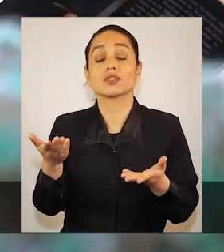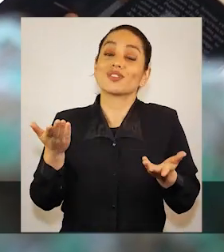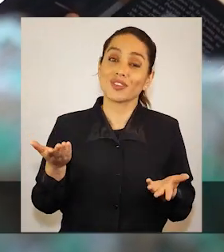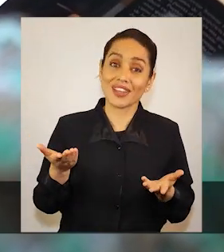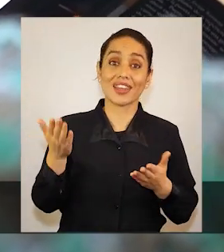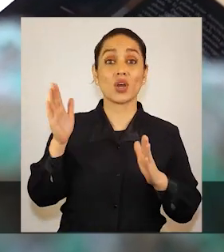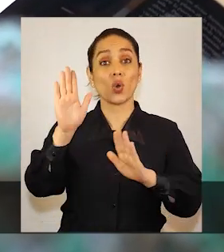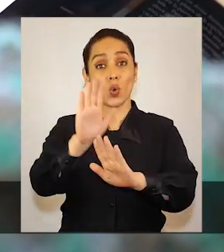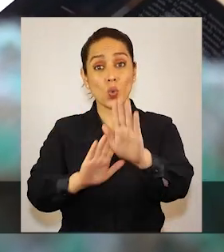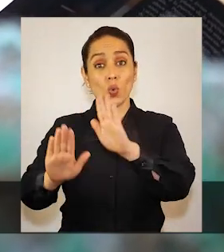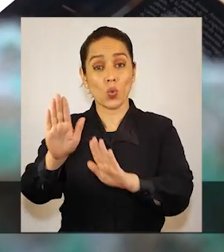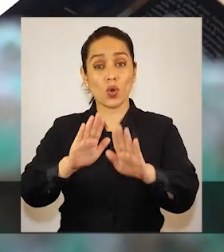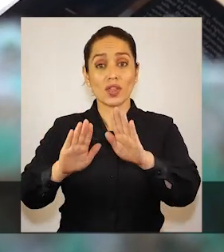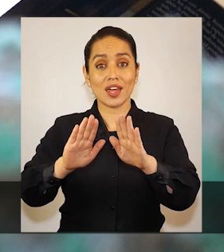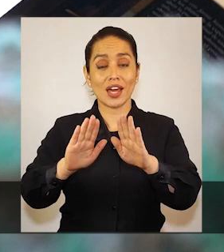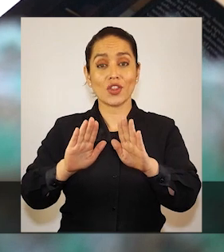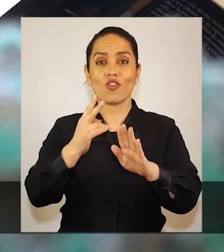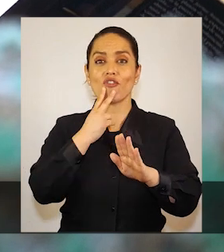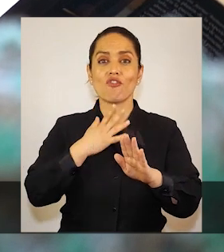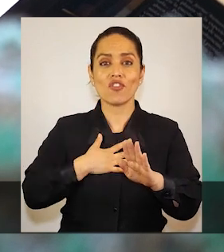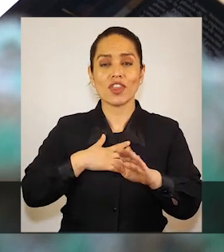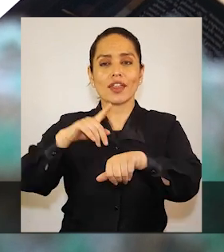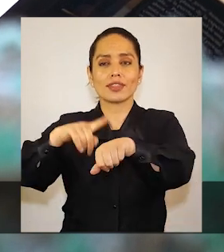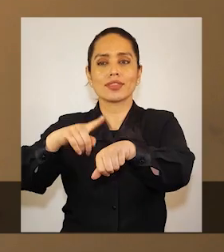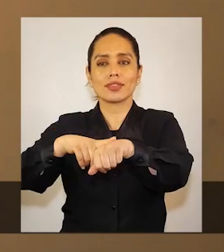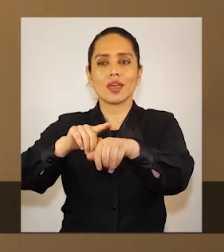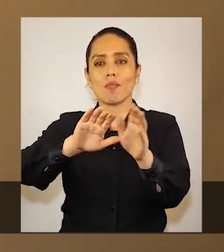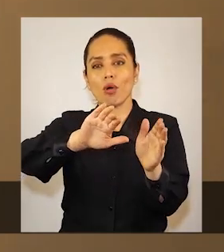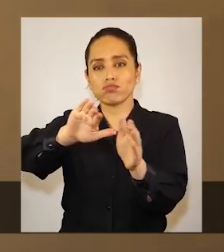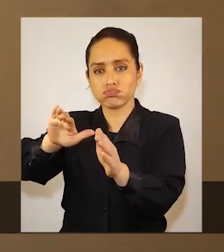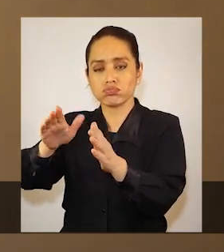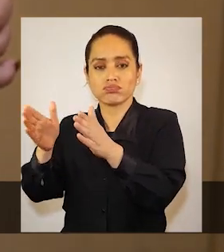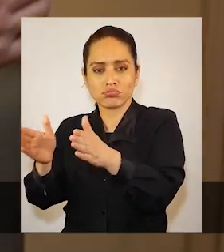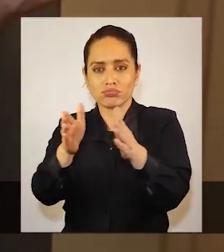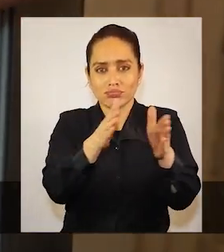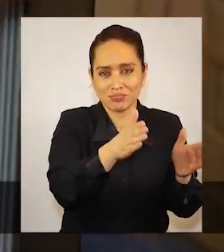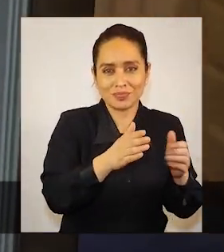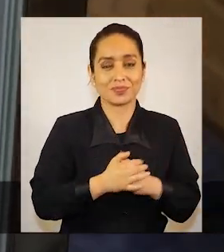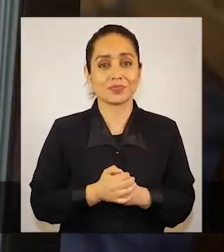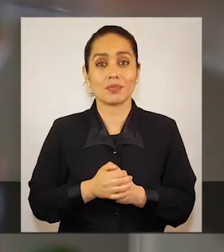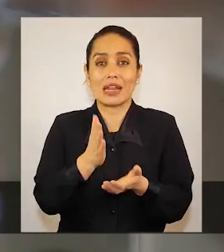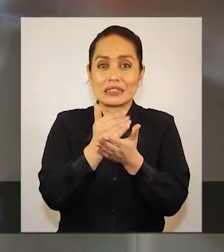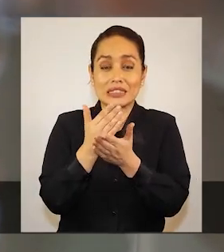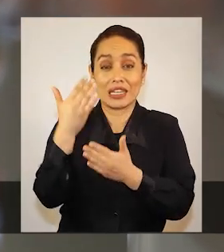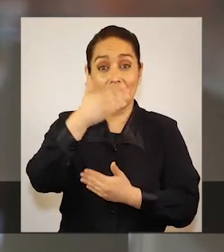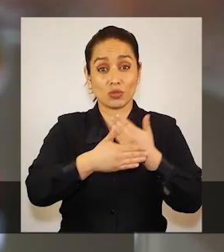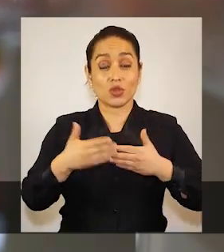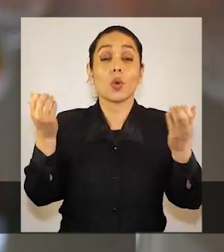sino más bien que el cuidado ocupe otra parte de tu tiempo. Para conocer estrategias de autocuidado